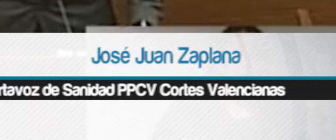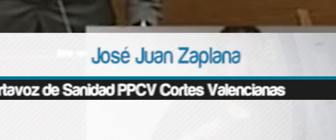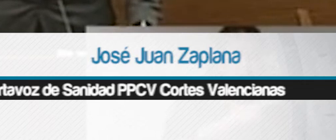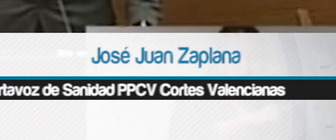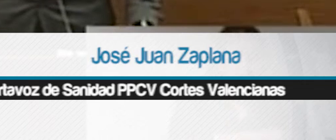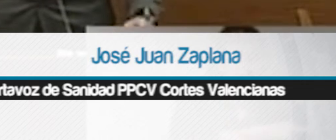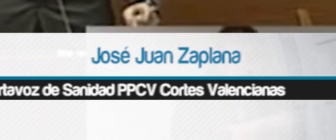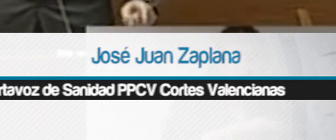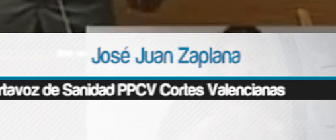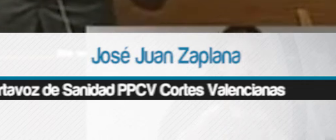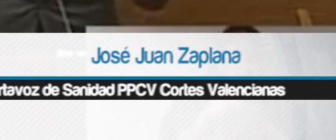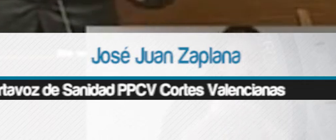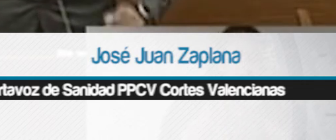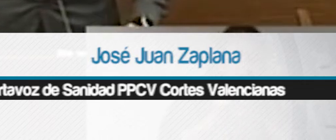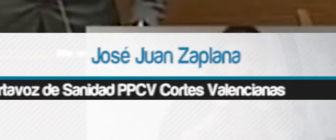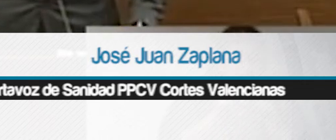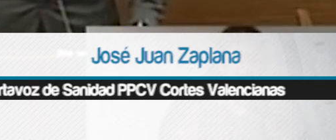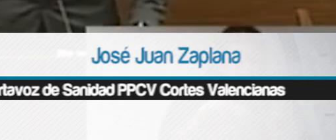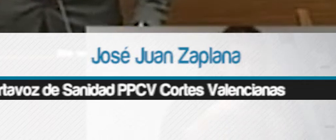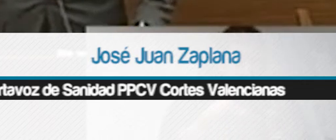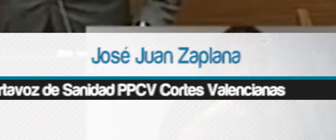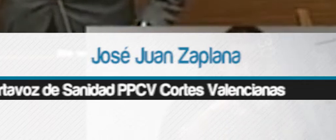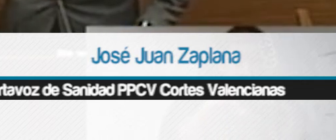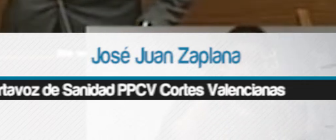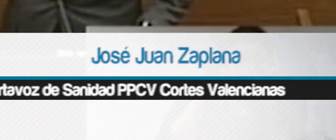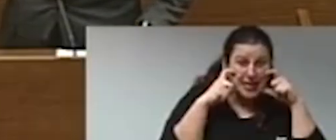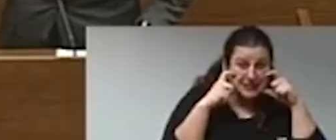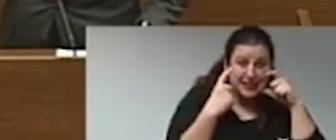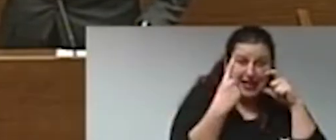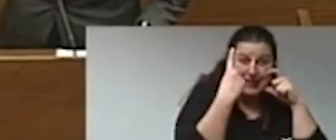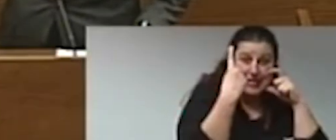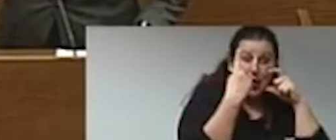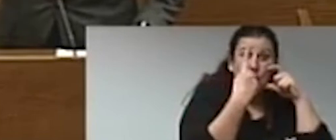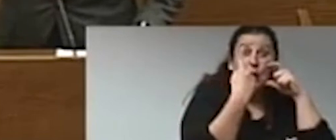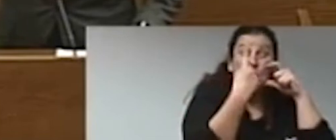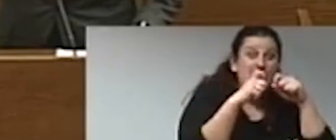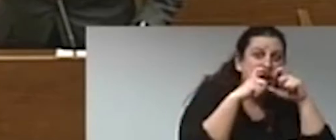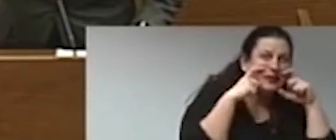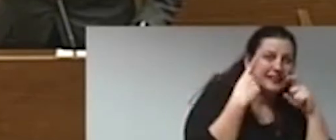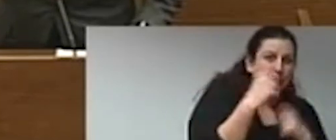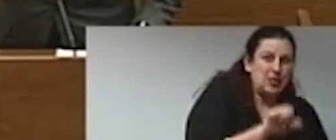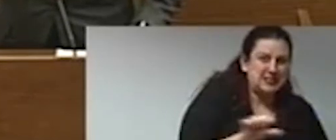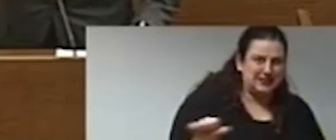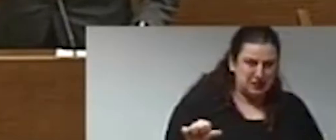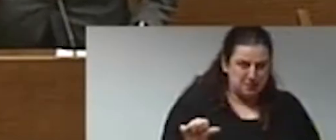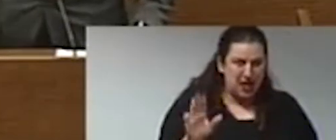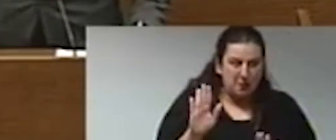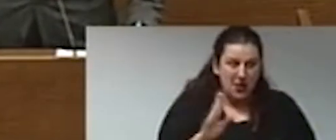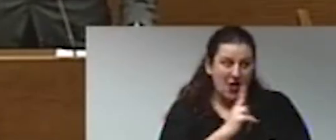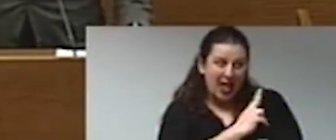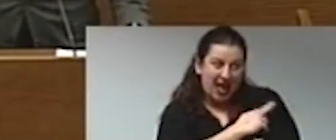lo peor de la pandemia recibían una mascarilla a la semana mientras en armarios bajo llave sus gerentes